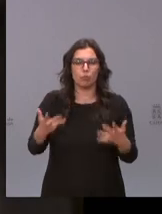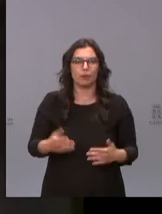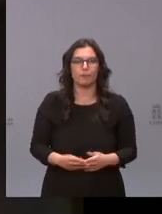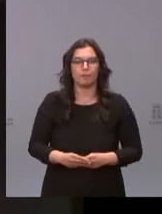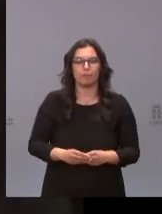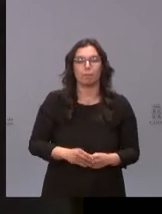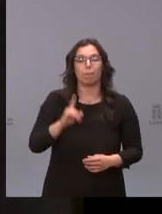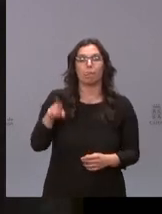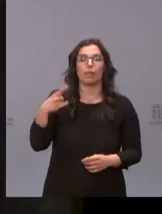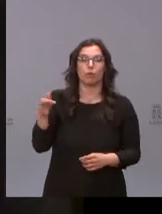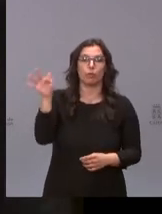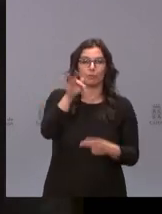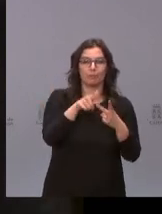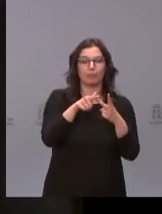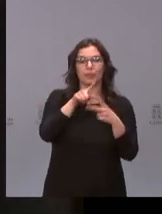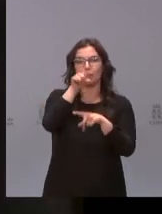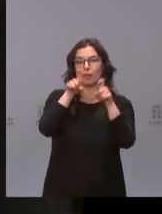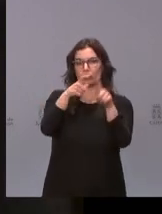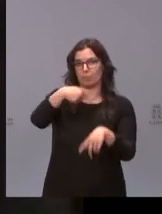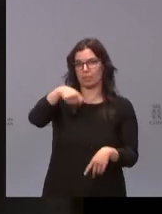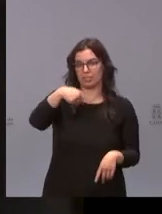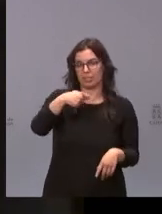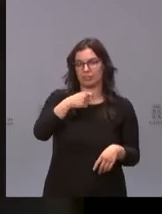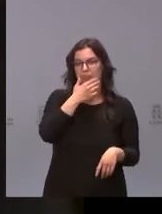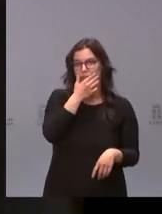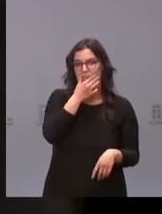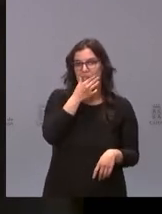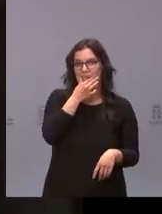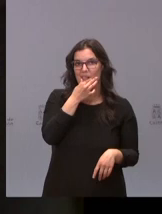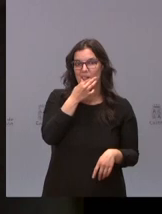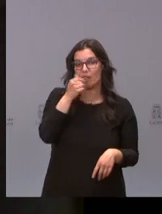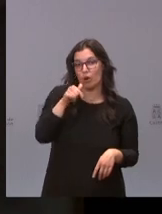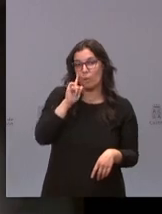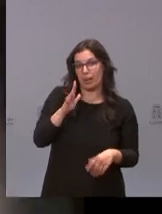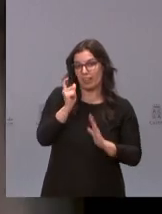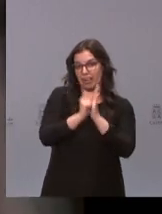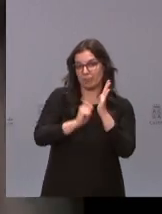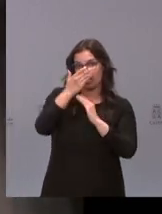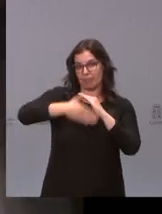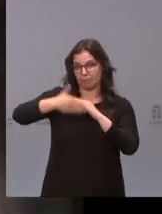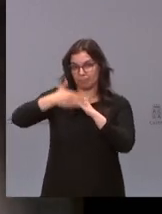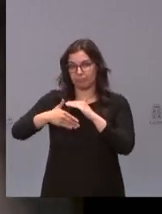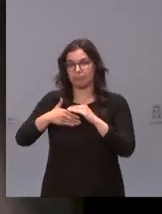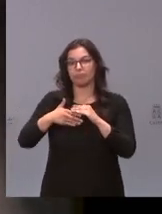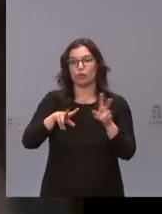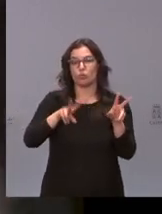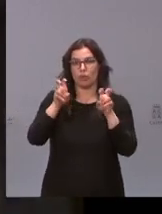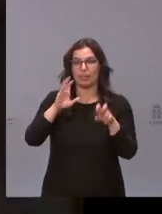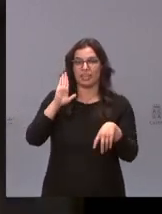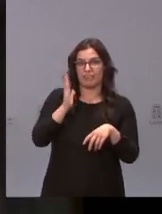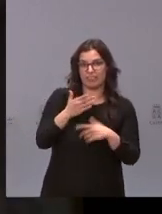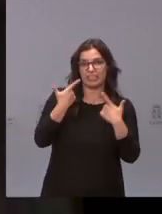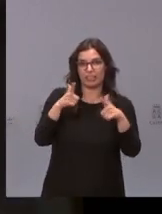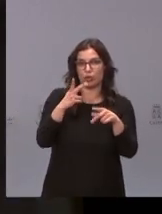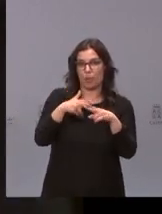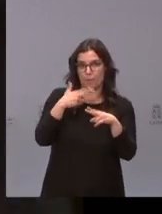al presidente le quería preguntar dado que hoy se van a anunciar posiblemente nuevas restricciones y que posiblemente van a afectar al sector de